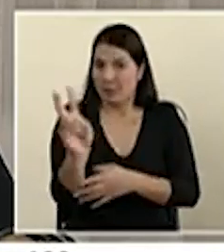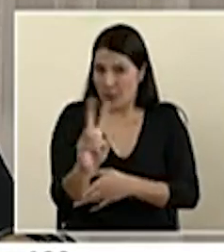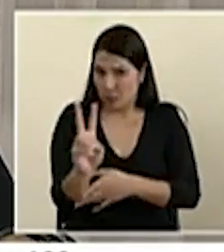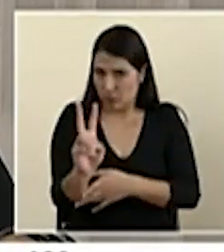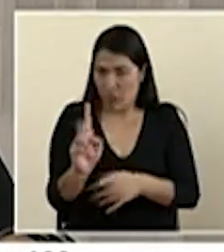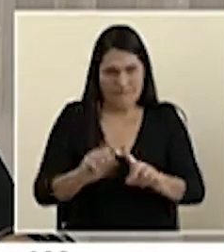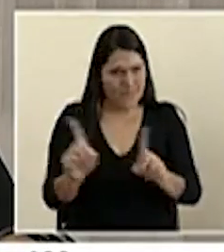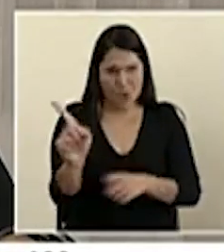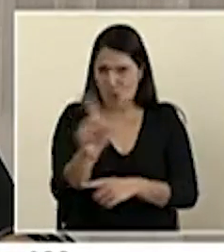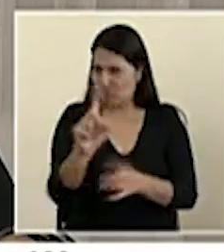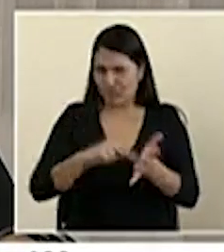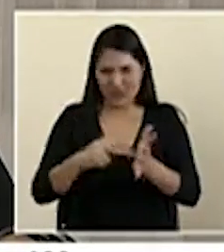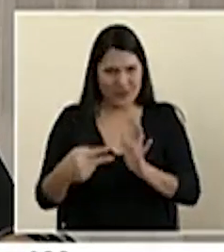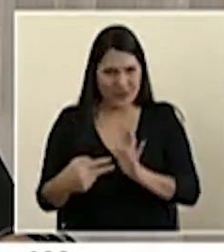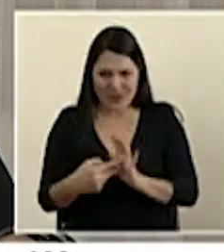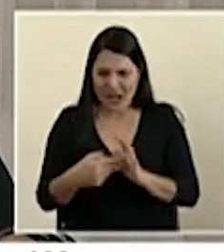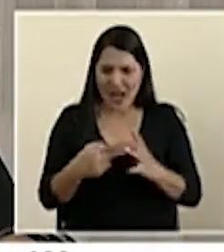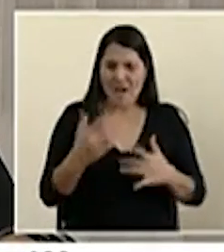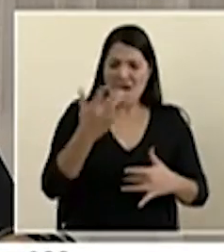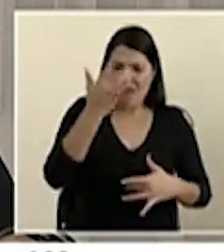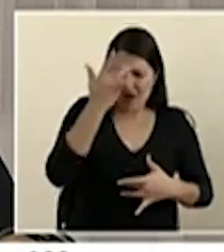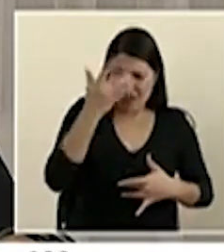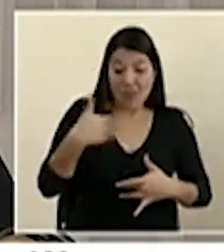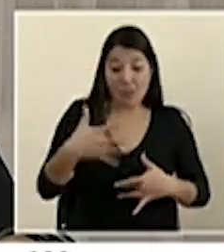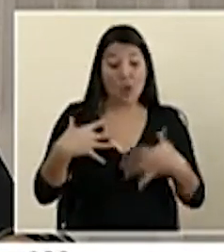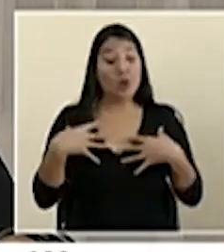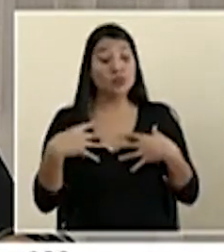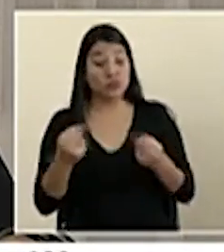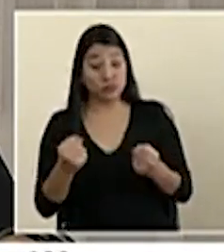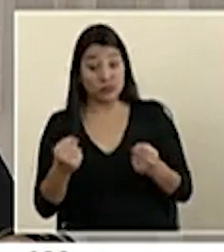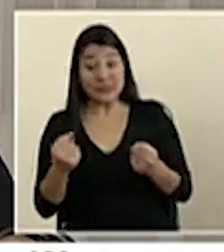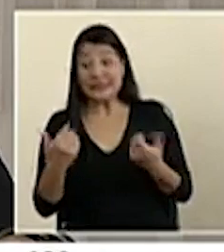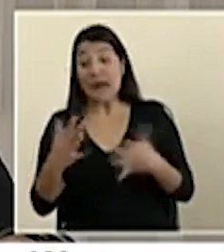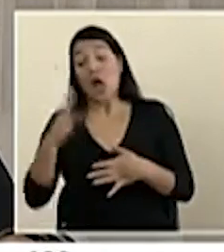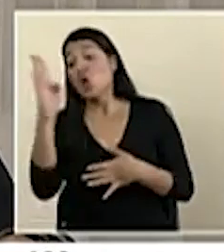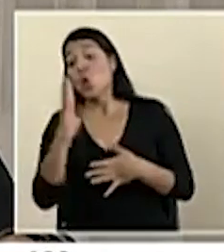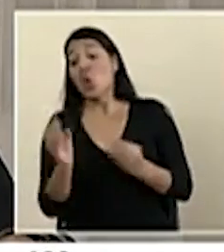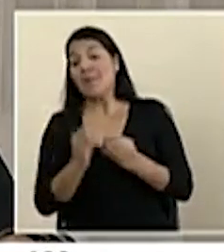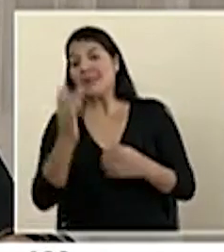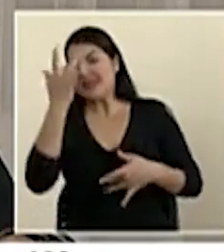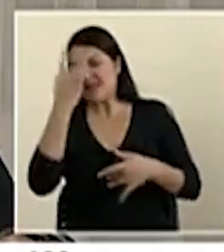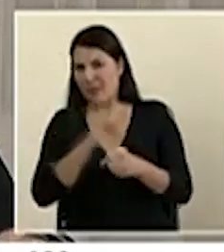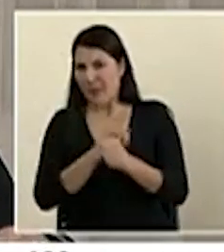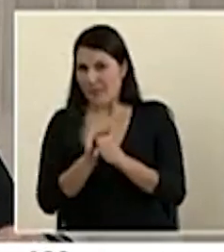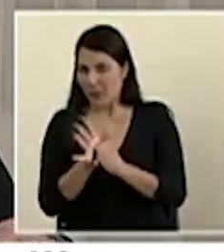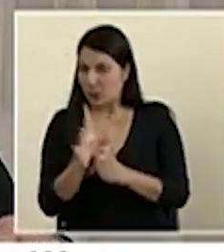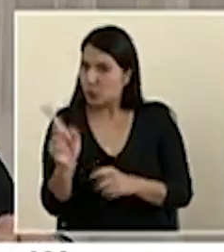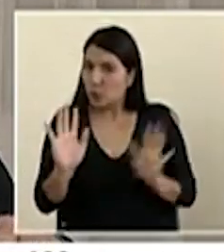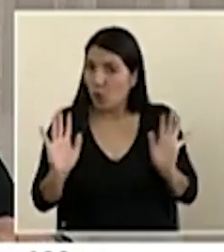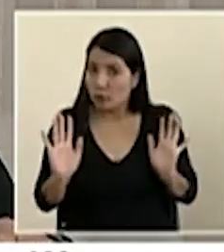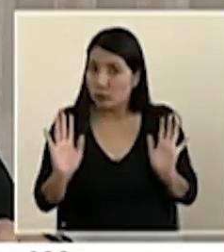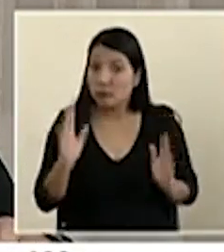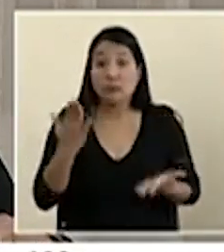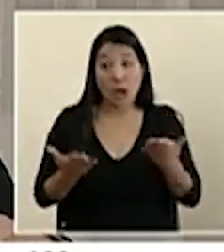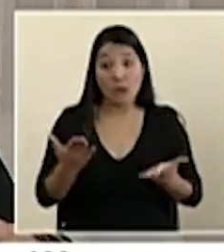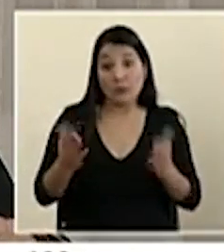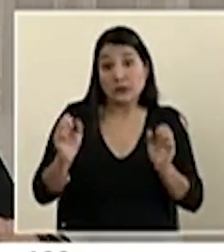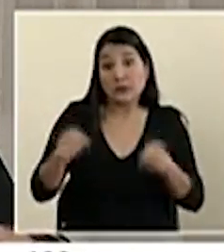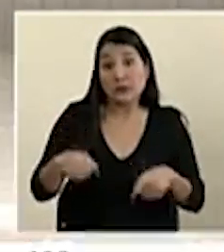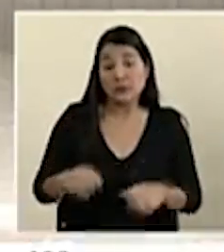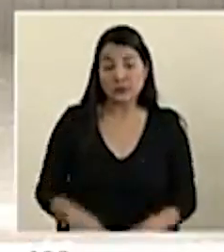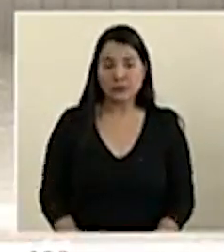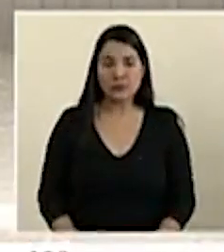significa que ya no va a tener el virus en un futuro. Incluso podría ser el día siguiente o el día subsiguiente que tenga la presencia del virus.